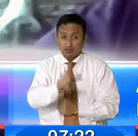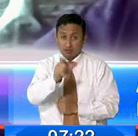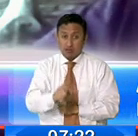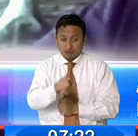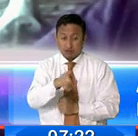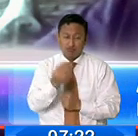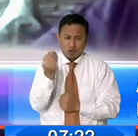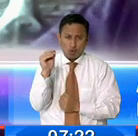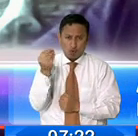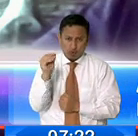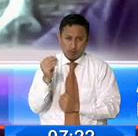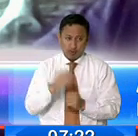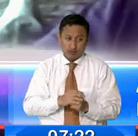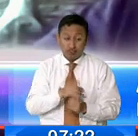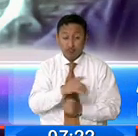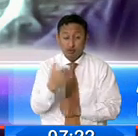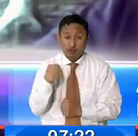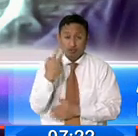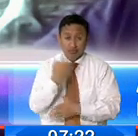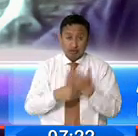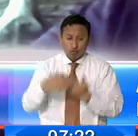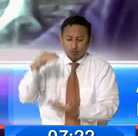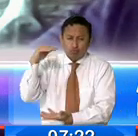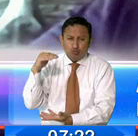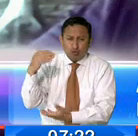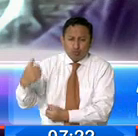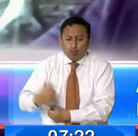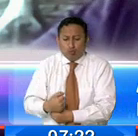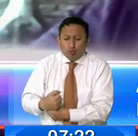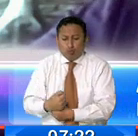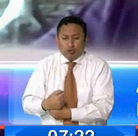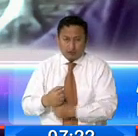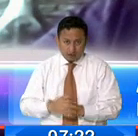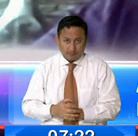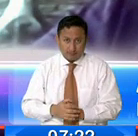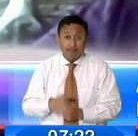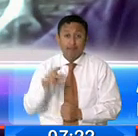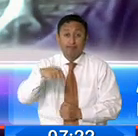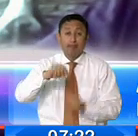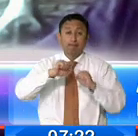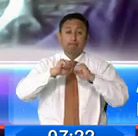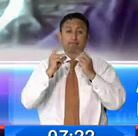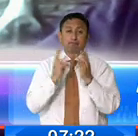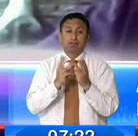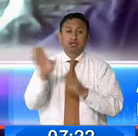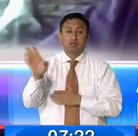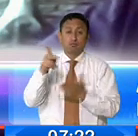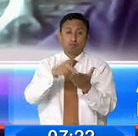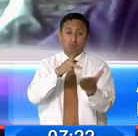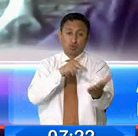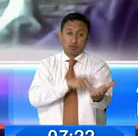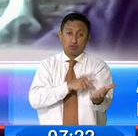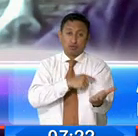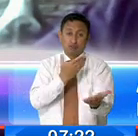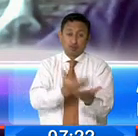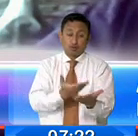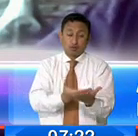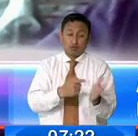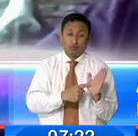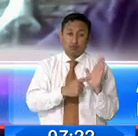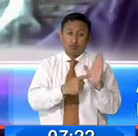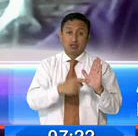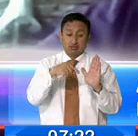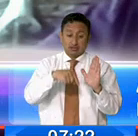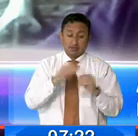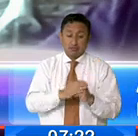jóvenes, que tienen hijos pequeñitos, los programas que el MIES está planteando y que ha